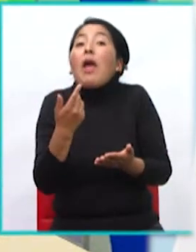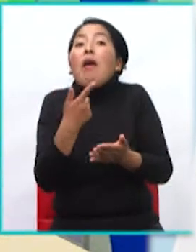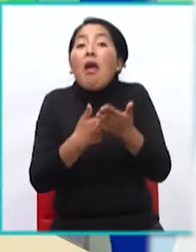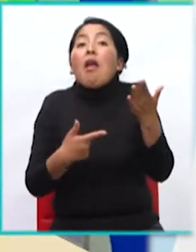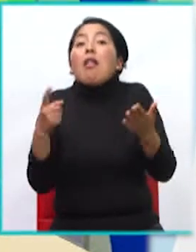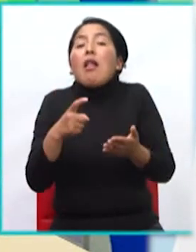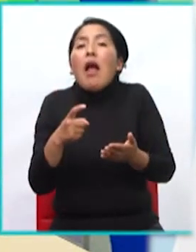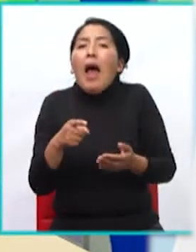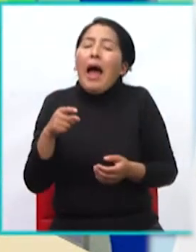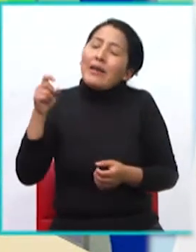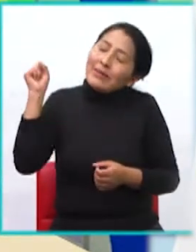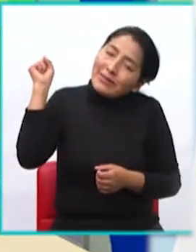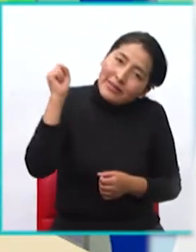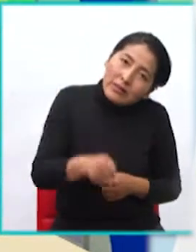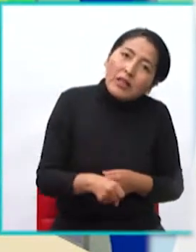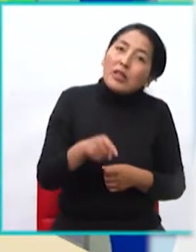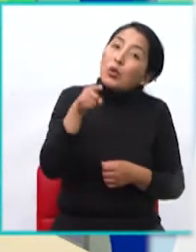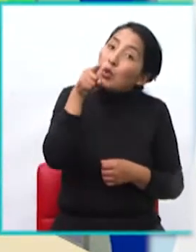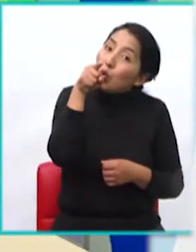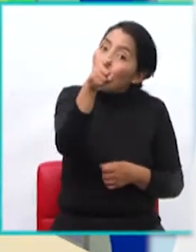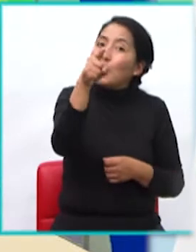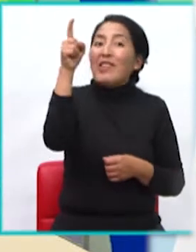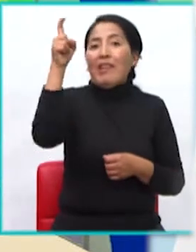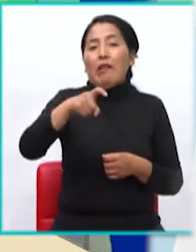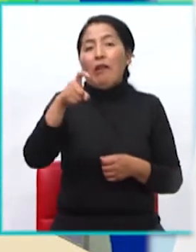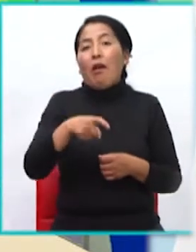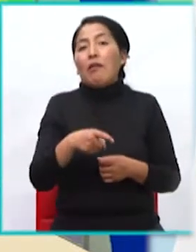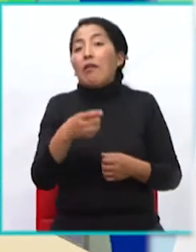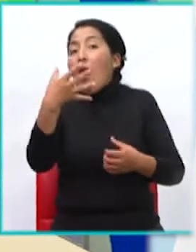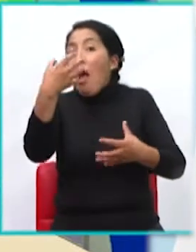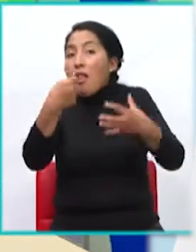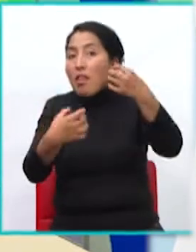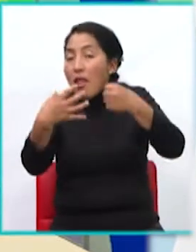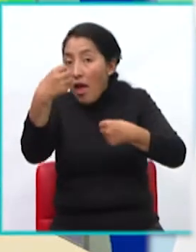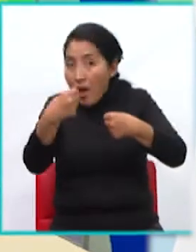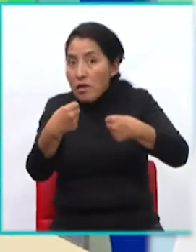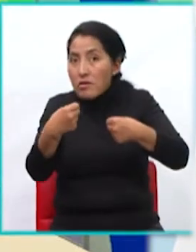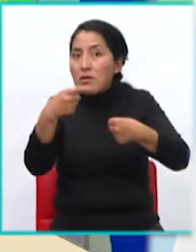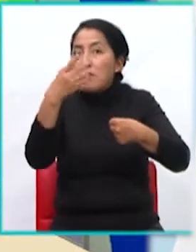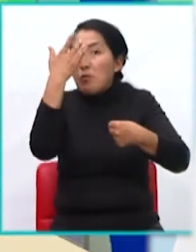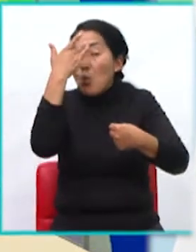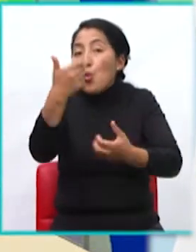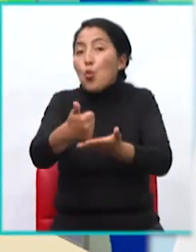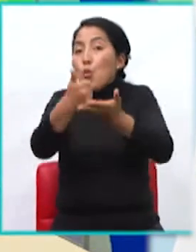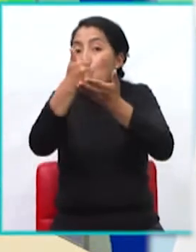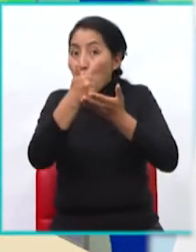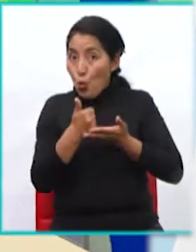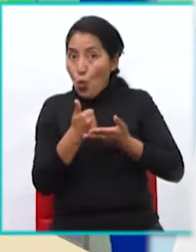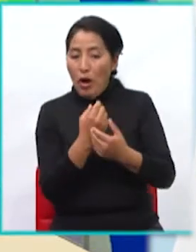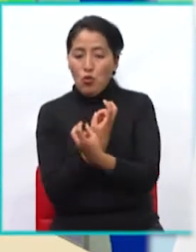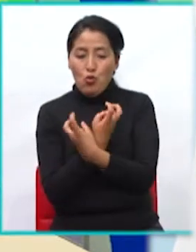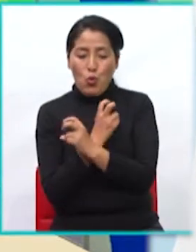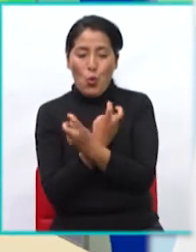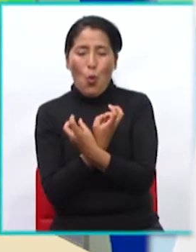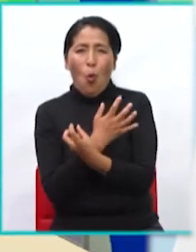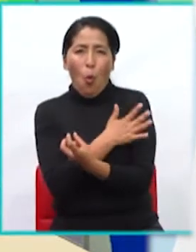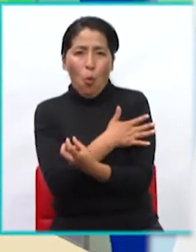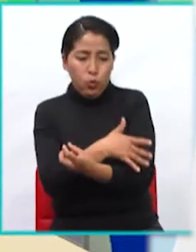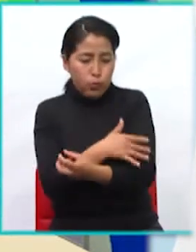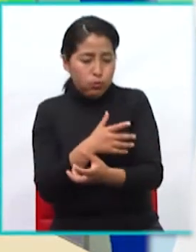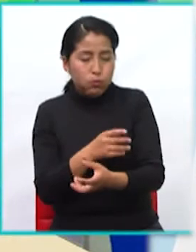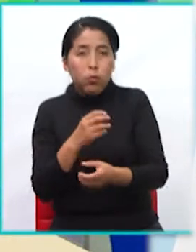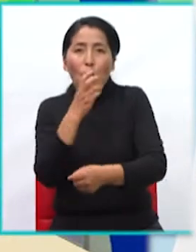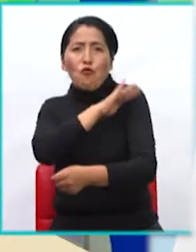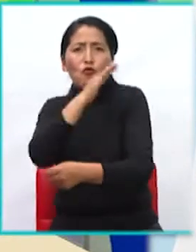Correcto. La leche. La leche tiene calcio y esa nos ayuda. Entonces, anotamos en el menú